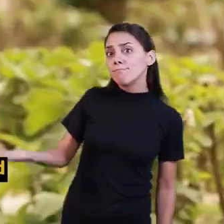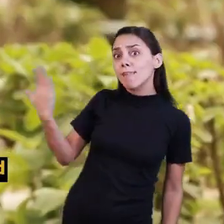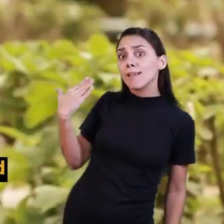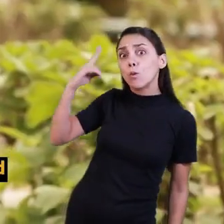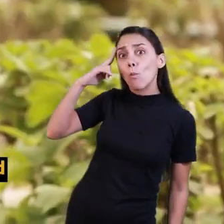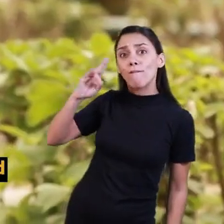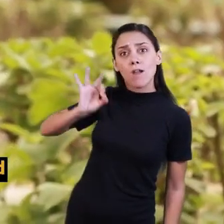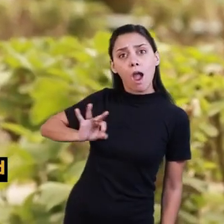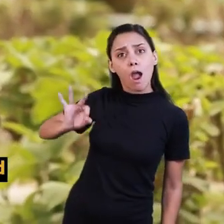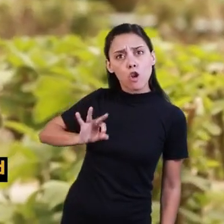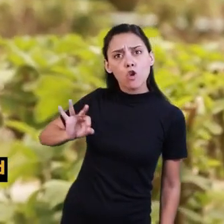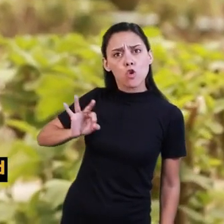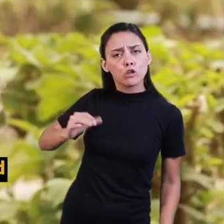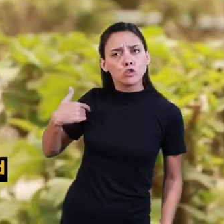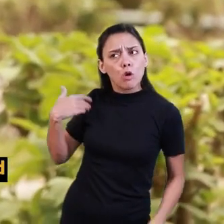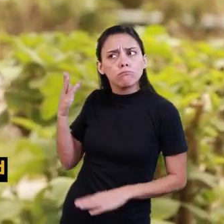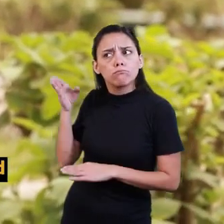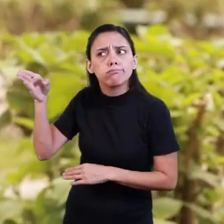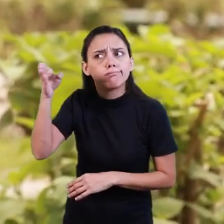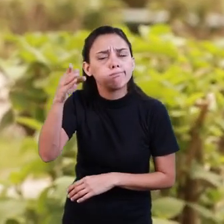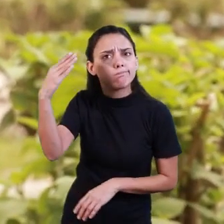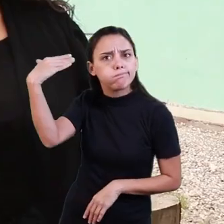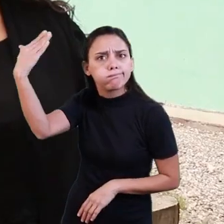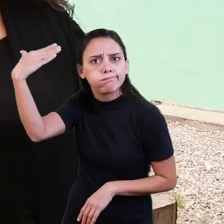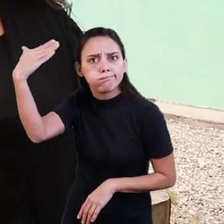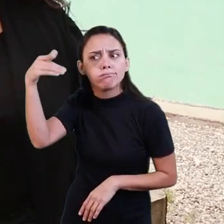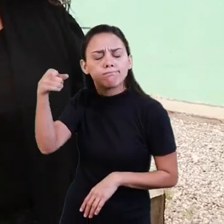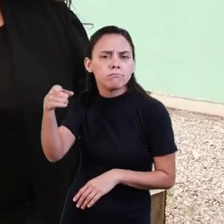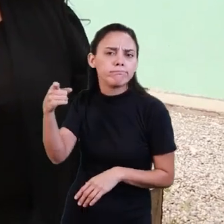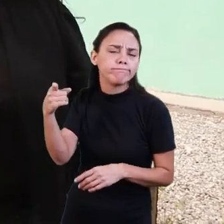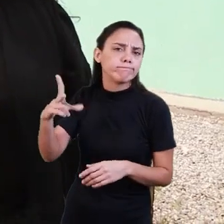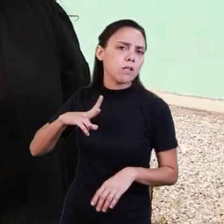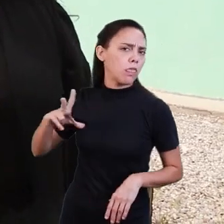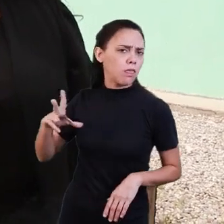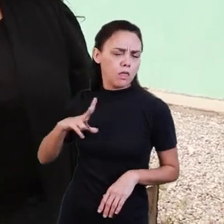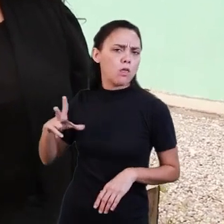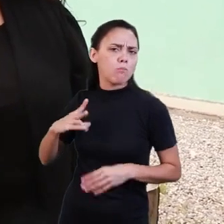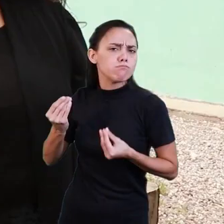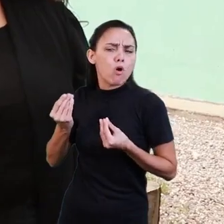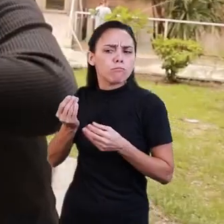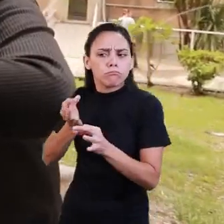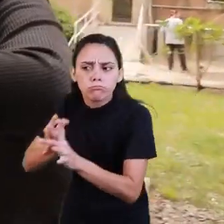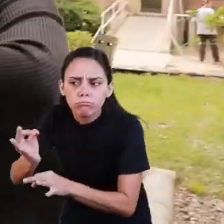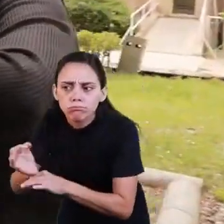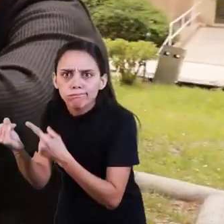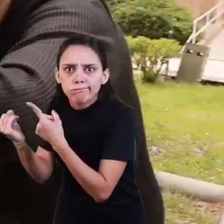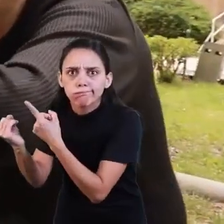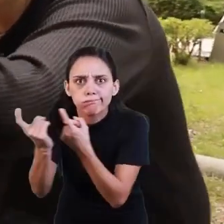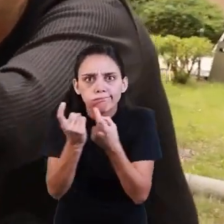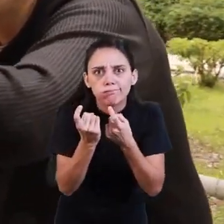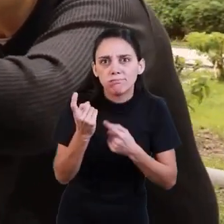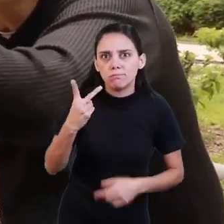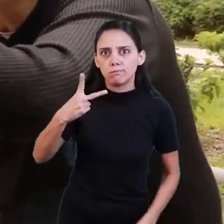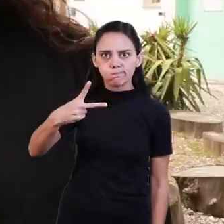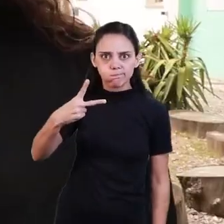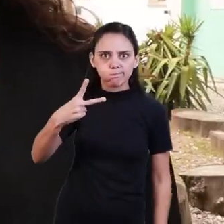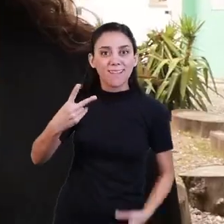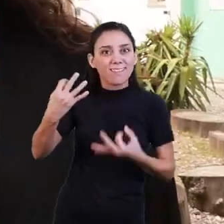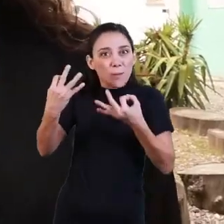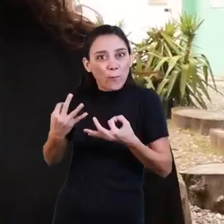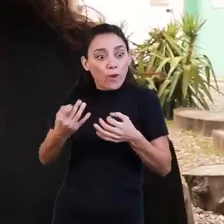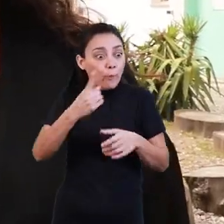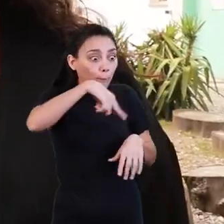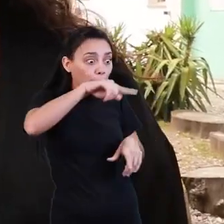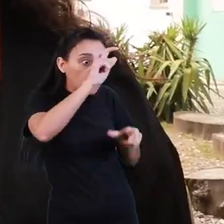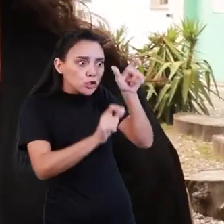Hace nueve años que estoy disertando y la verdad que es una experiencia enriquecedora para mí, porque enseño y aprendo